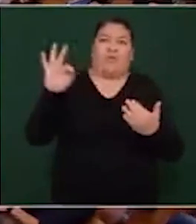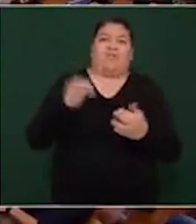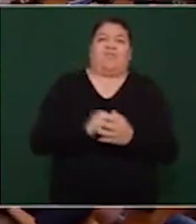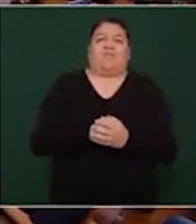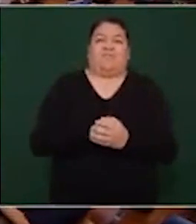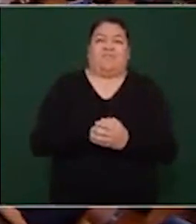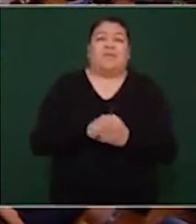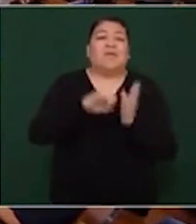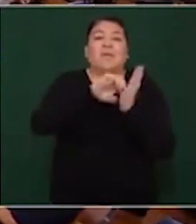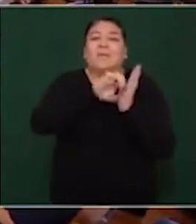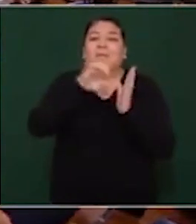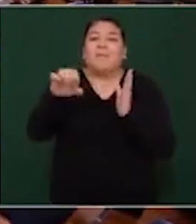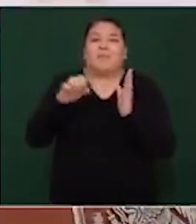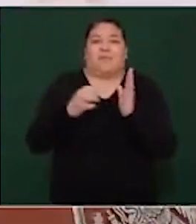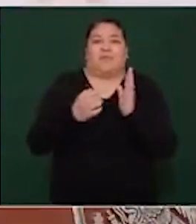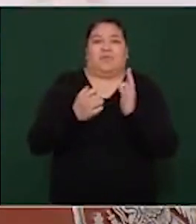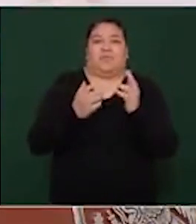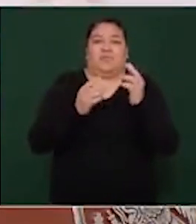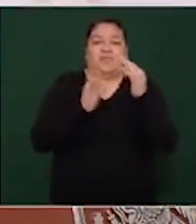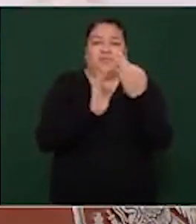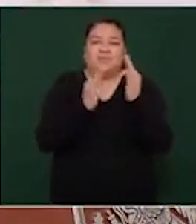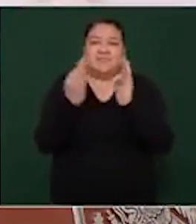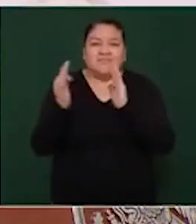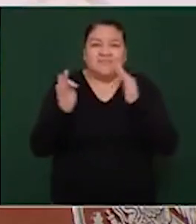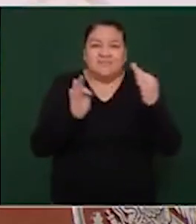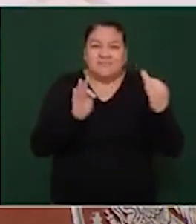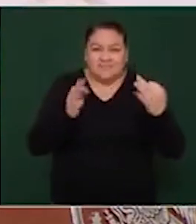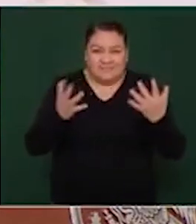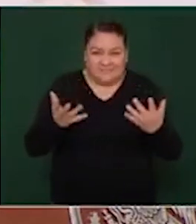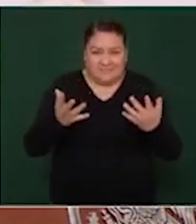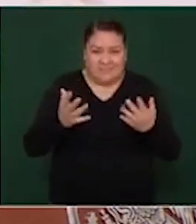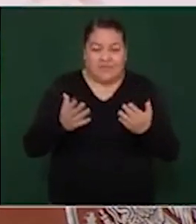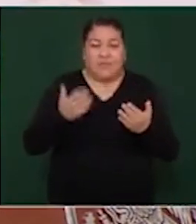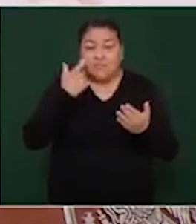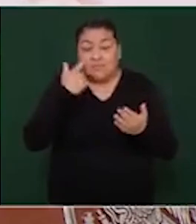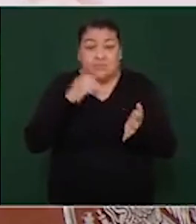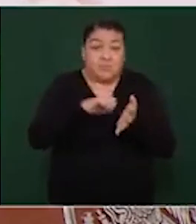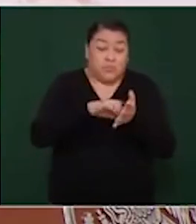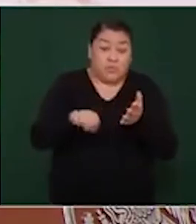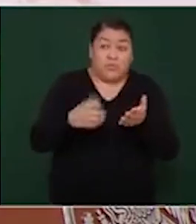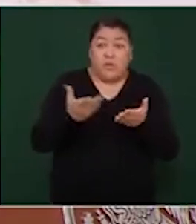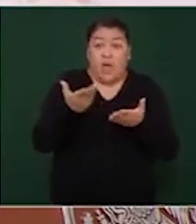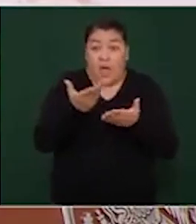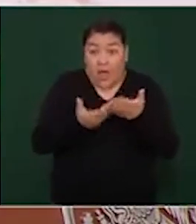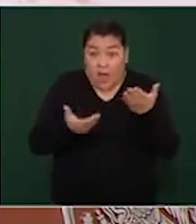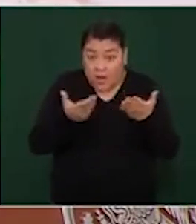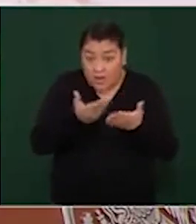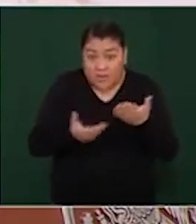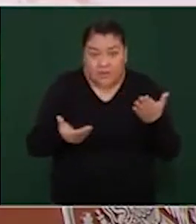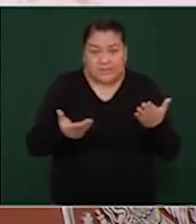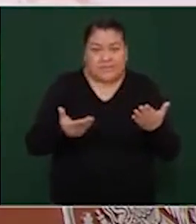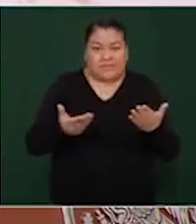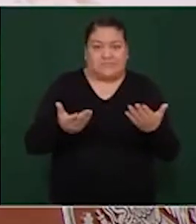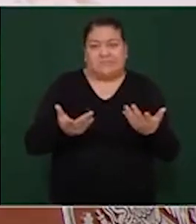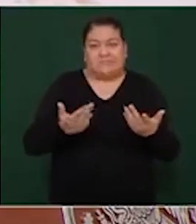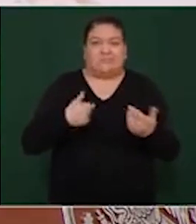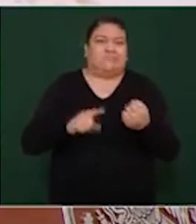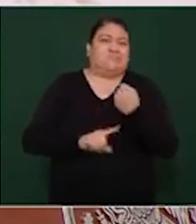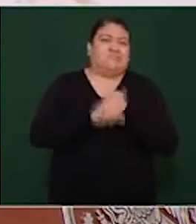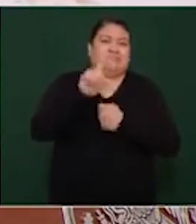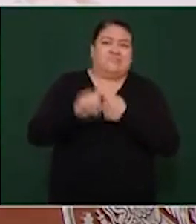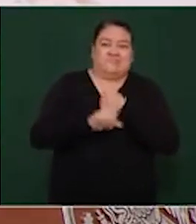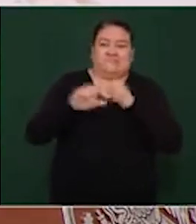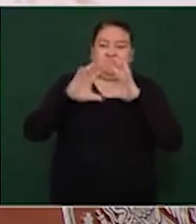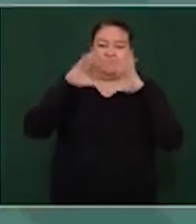las distancias. Ahora con los descontroles que se han originado en la economía